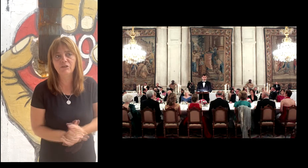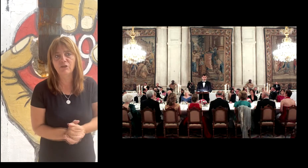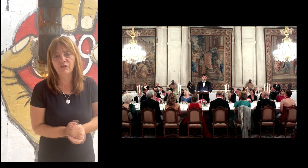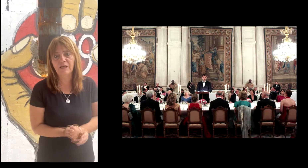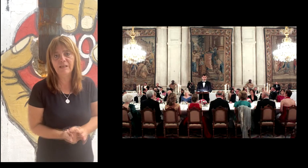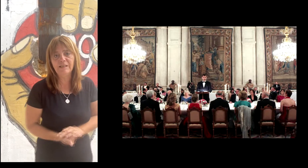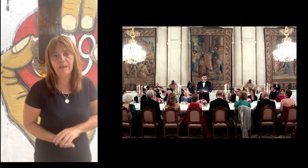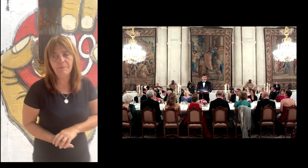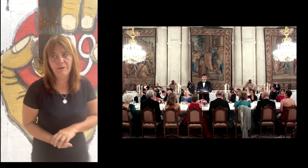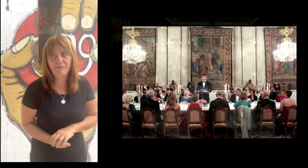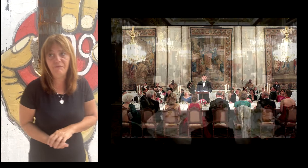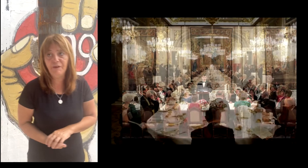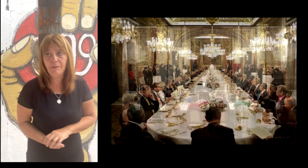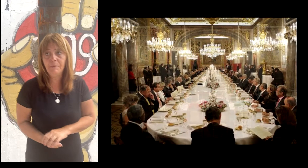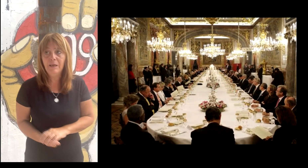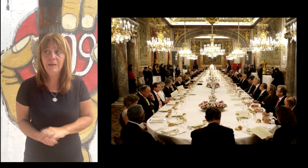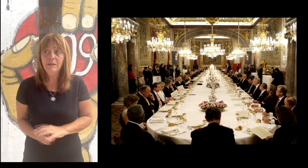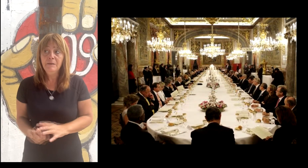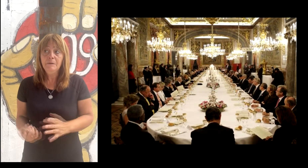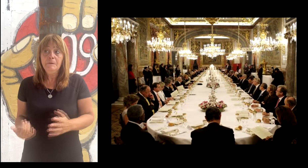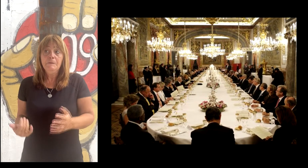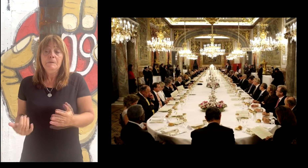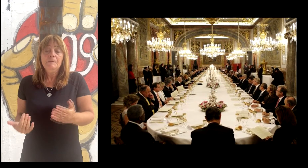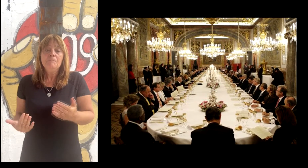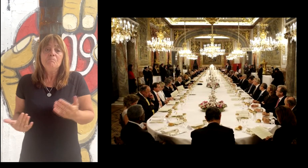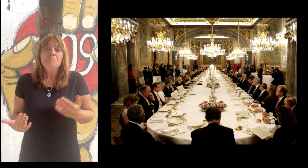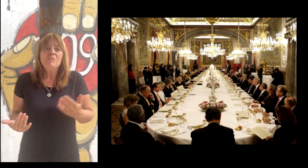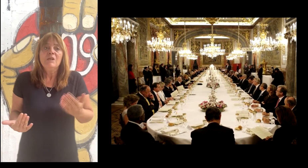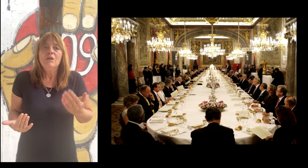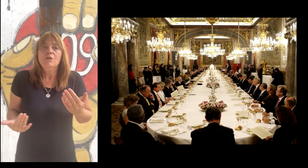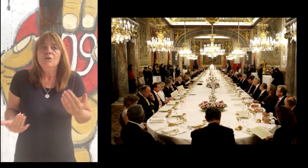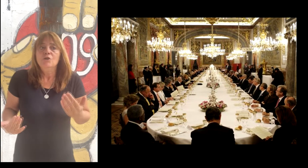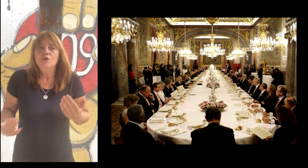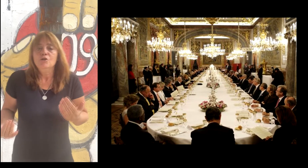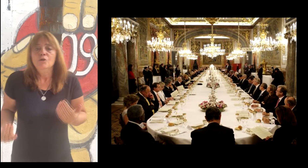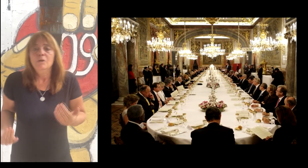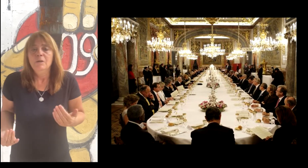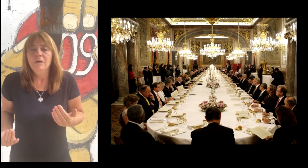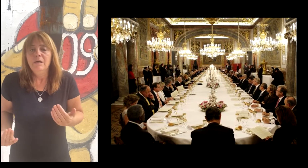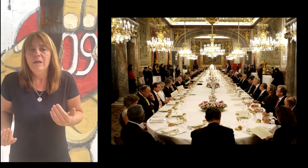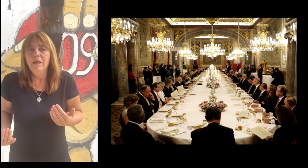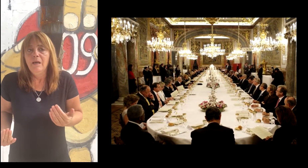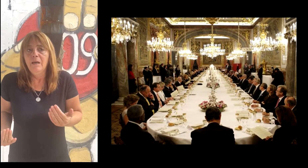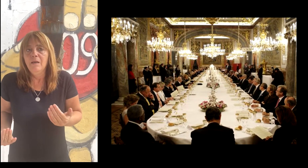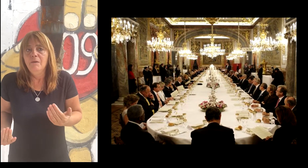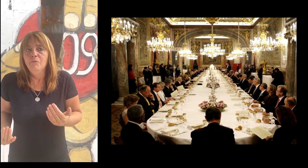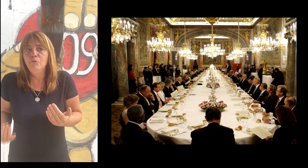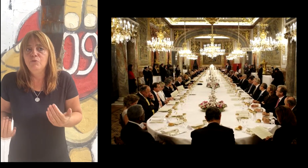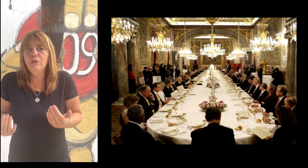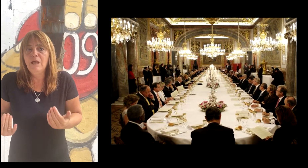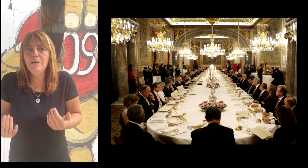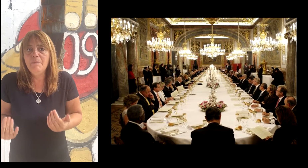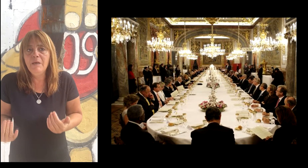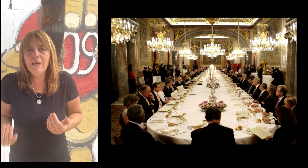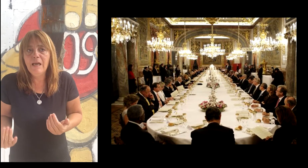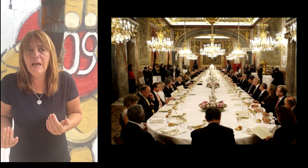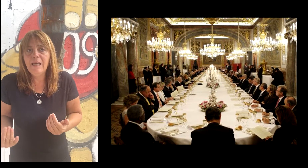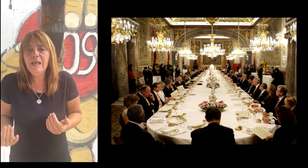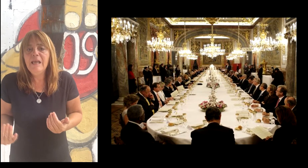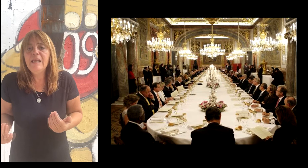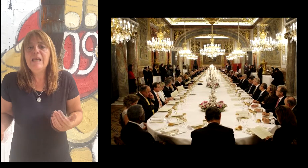Pero al otro día, al otro día, compraron unas engrampadoras